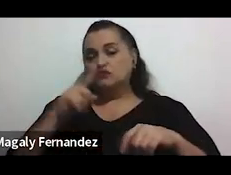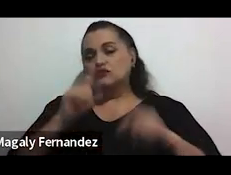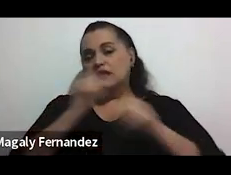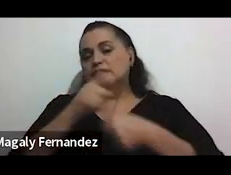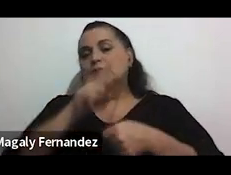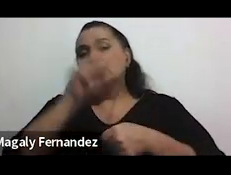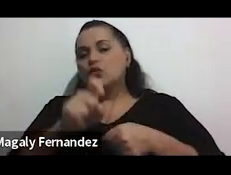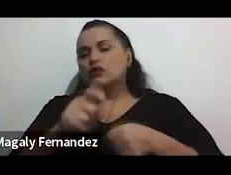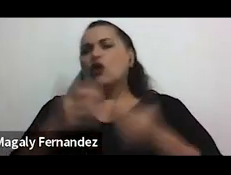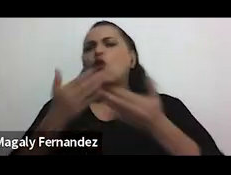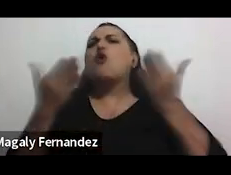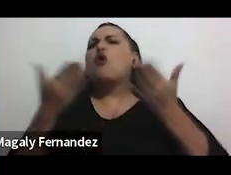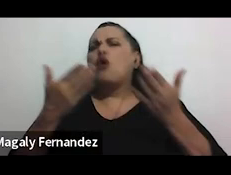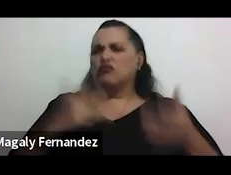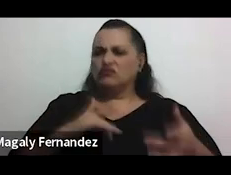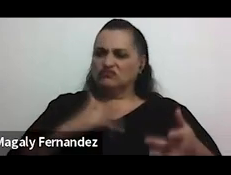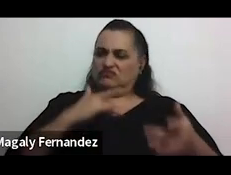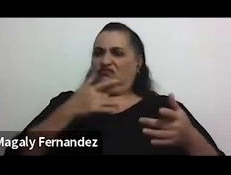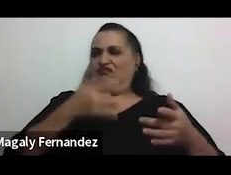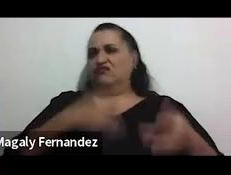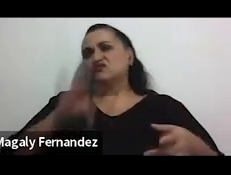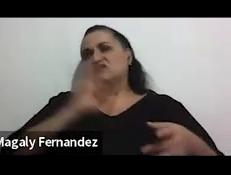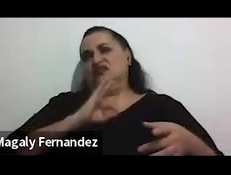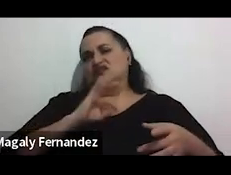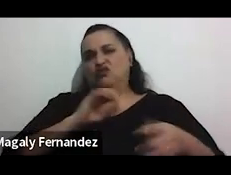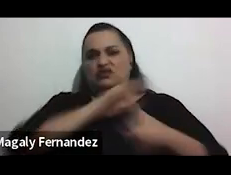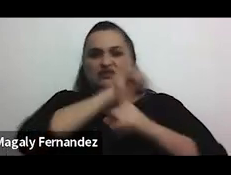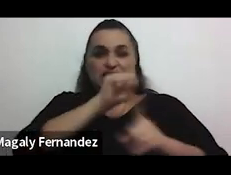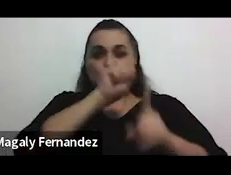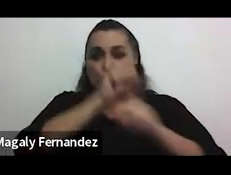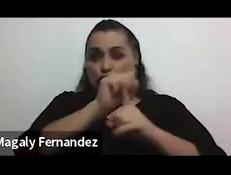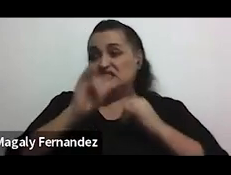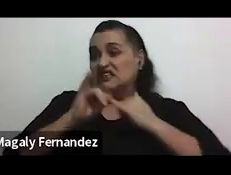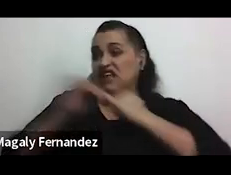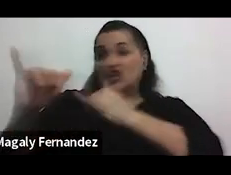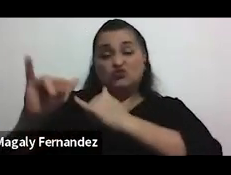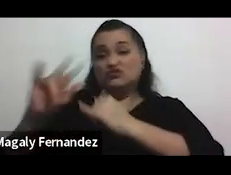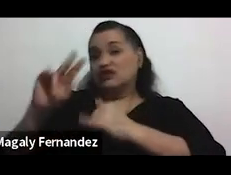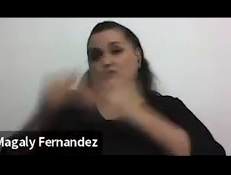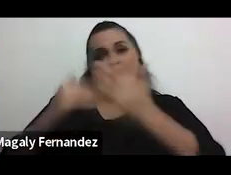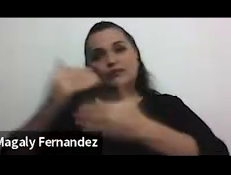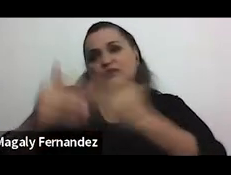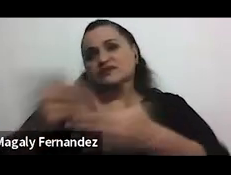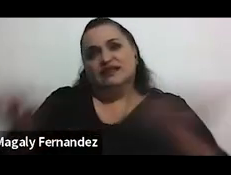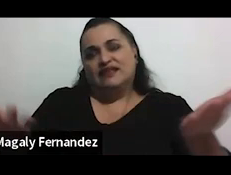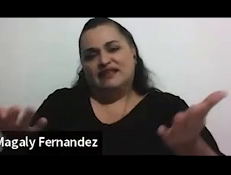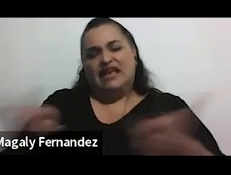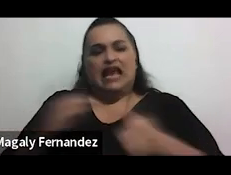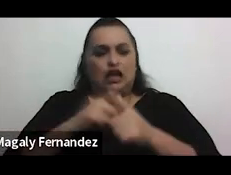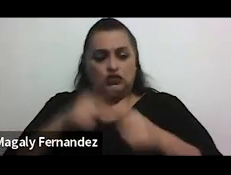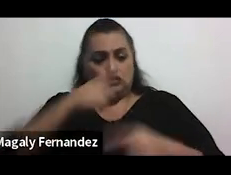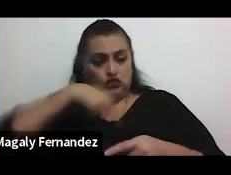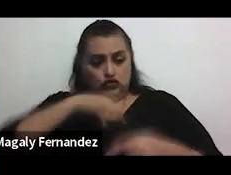nos dicen ¿cómo no sentir frustración frente a casos en los que las denuncias no proceden? ¿qué nos debe motivar